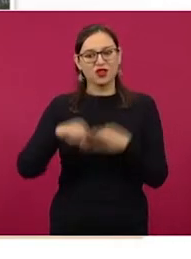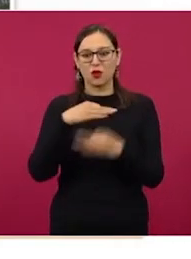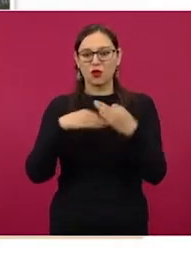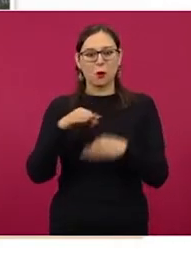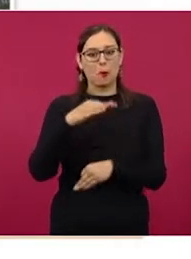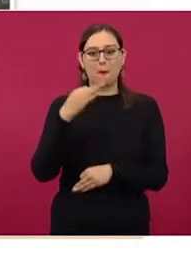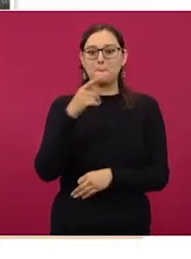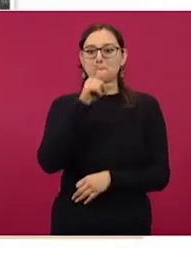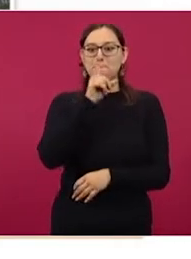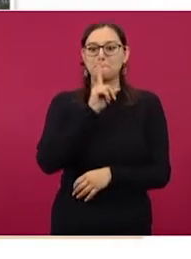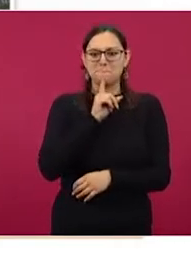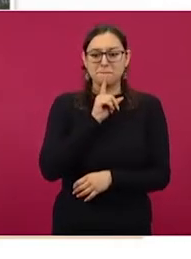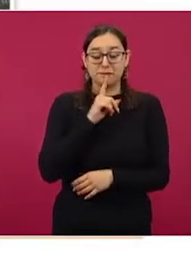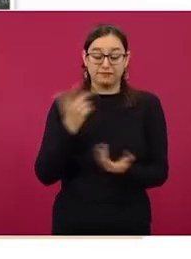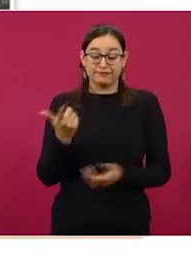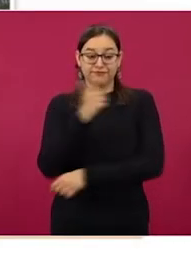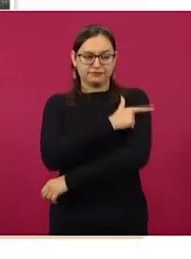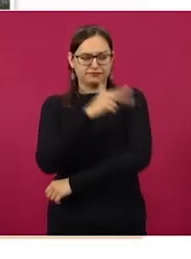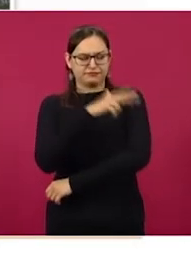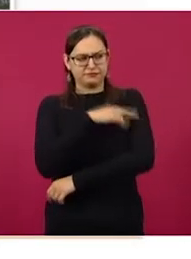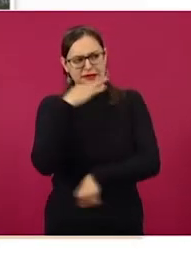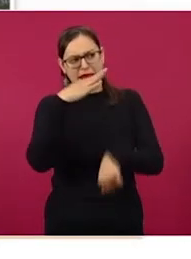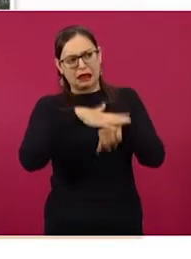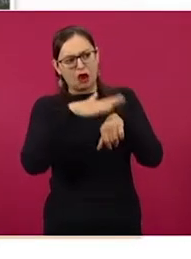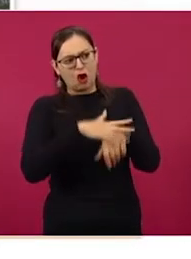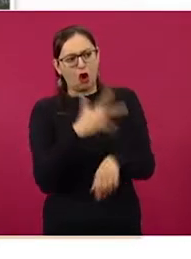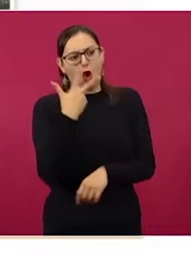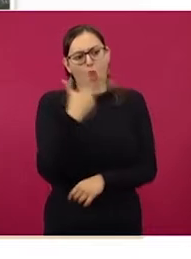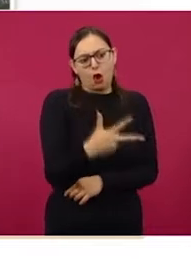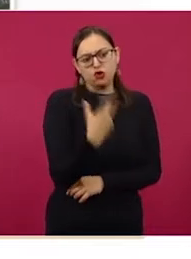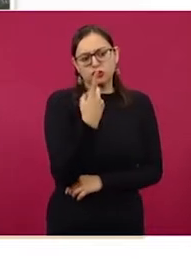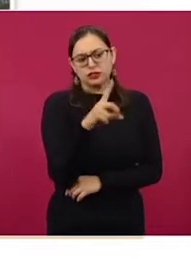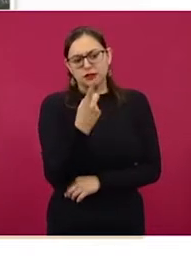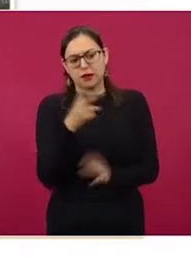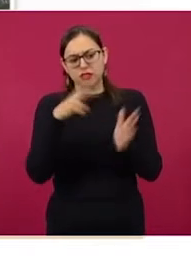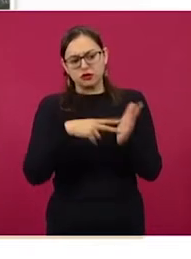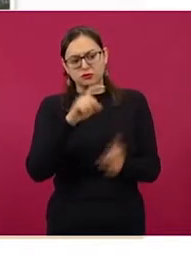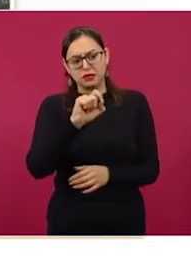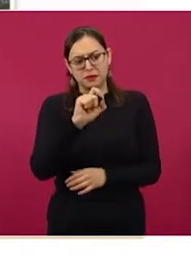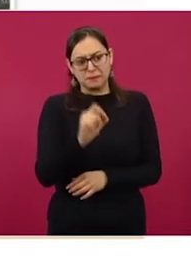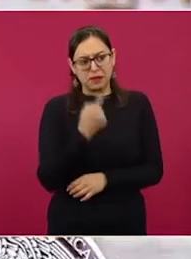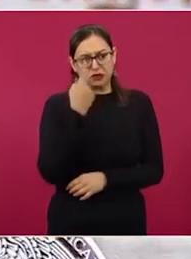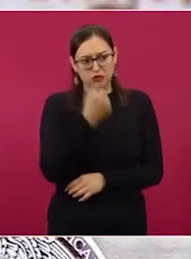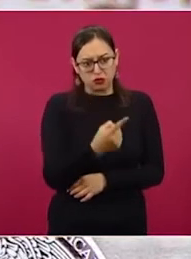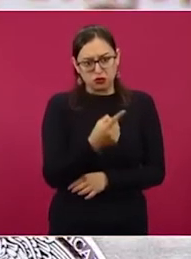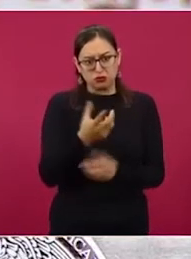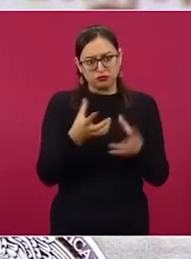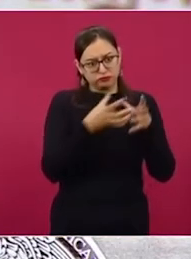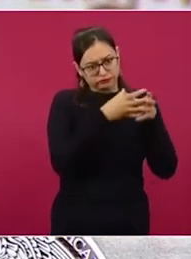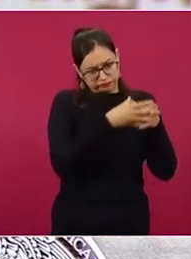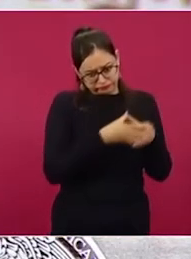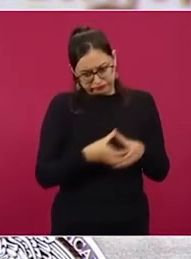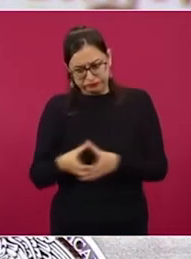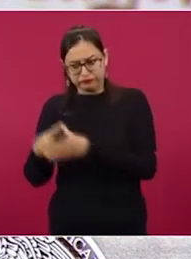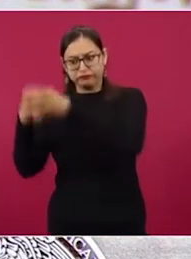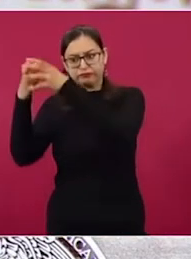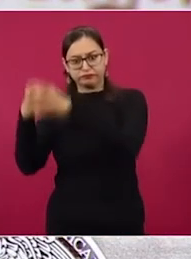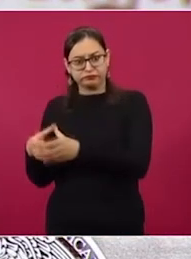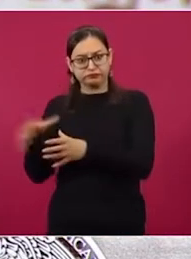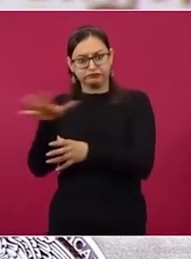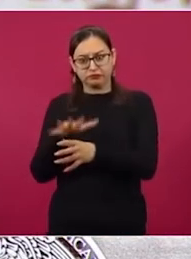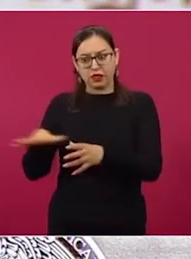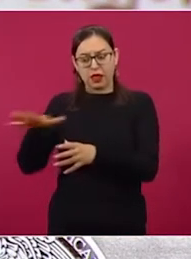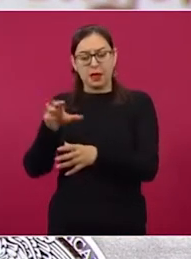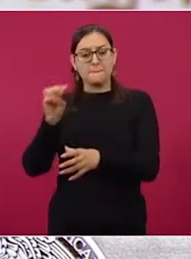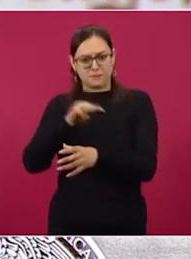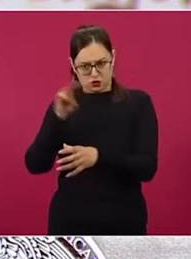informó que el 8 de diciembre de 2021 elementos de esa corporación se dirigieron a la comunidad de Higuerita, municipio de